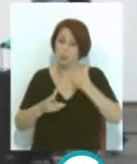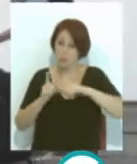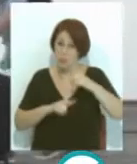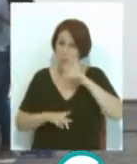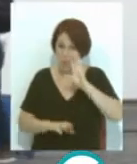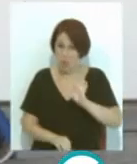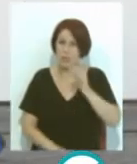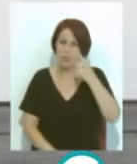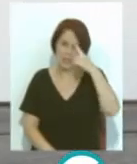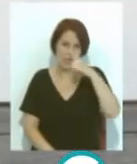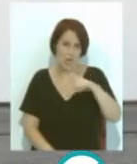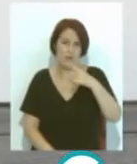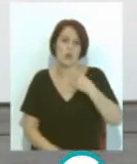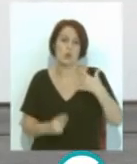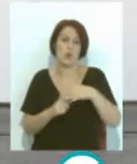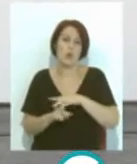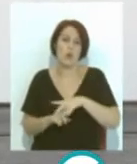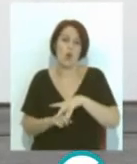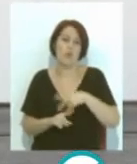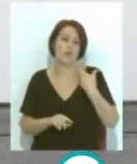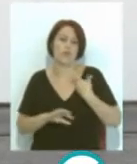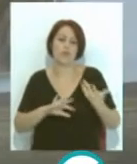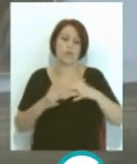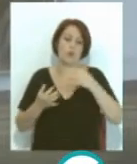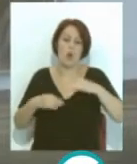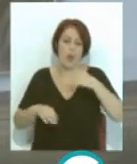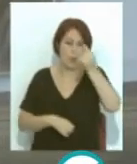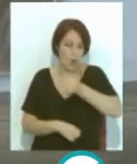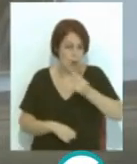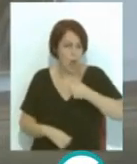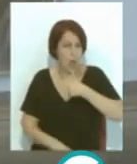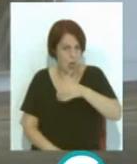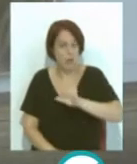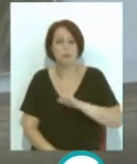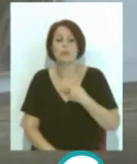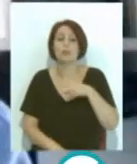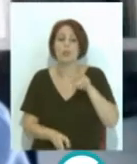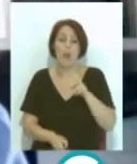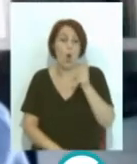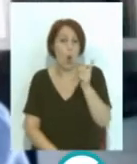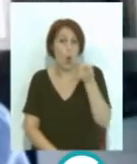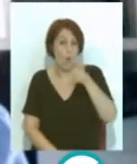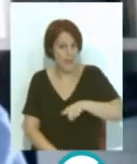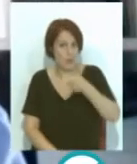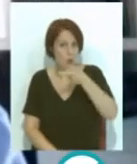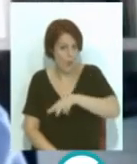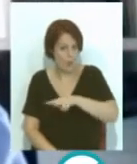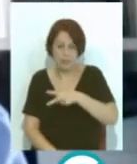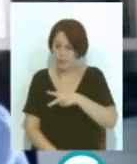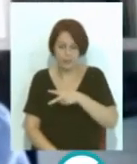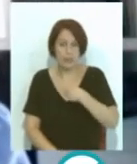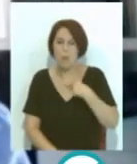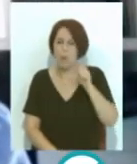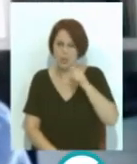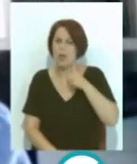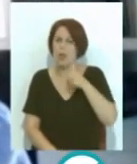prudente y sabedor de que la recuperación total llevará su tiempo. Sabemos que no va a ser cuestión de un mes ni dos, serán unos cuantos meses, pero al